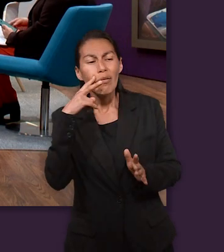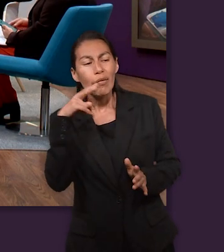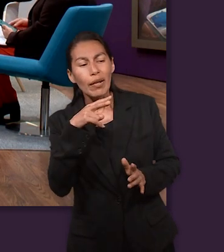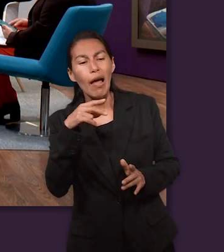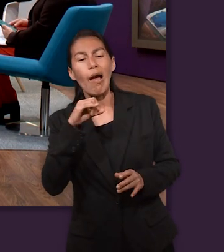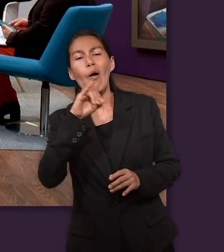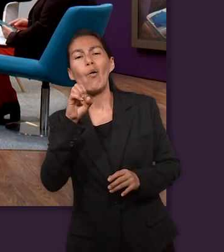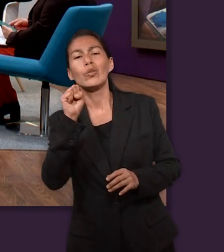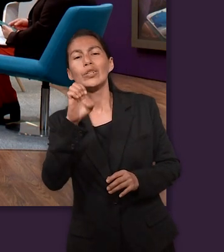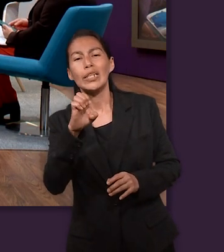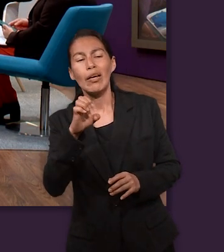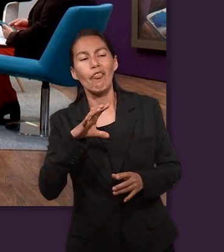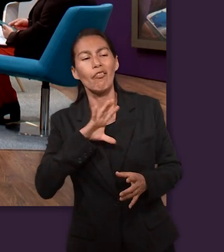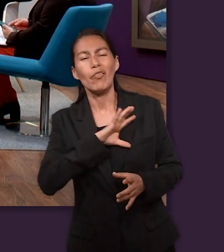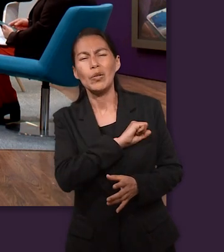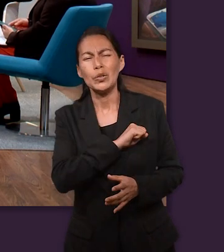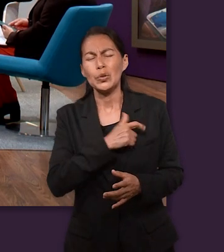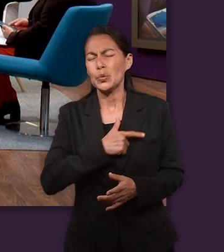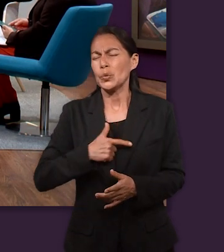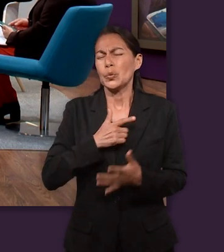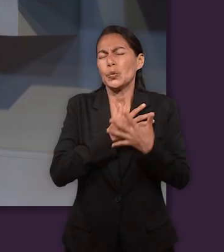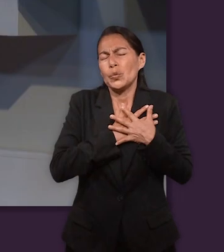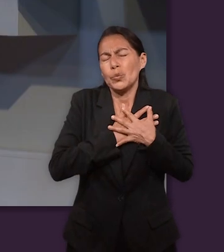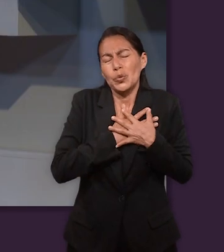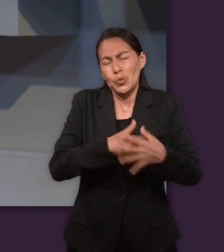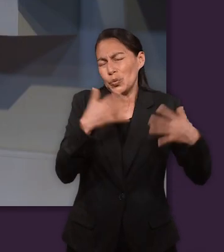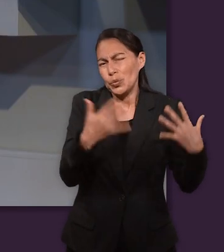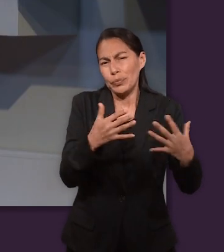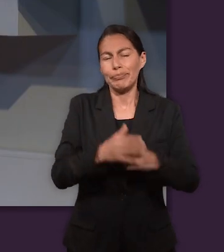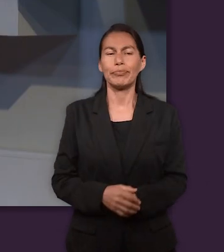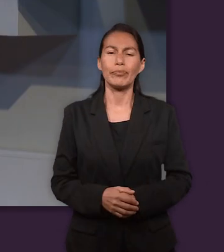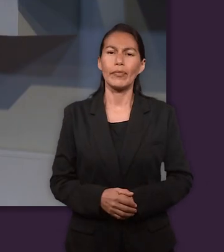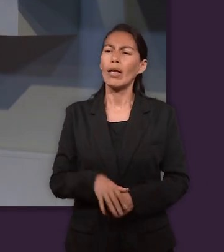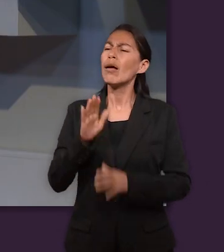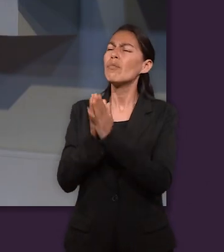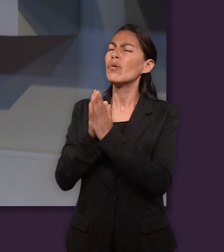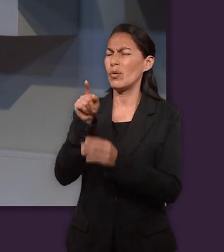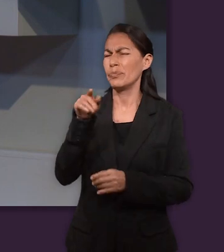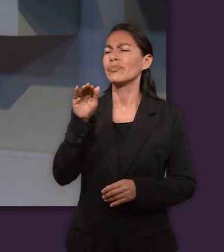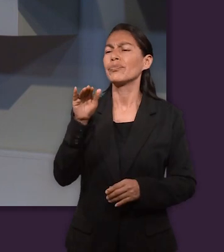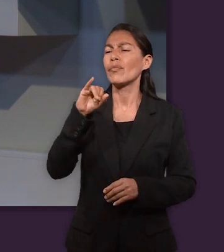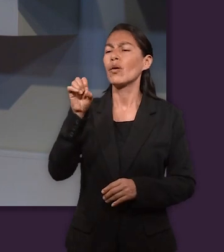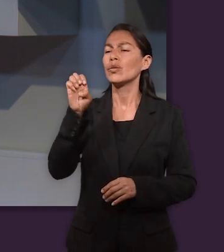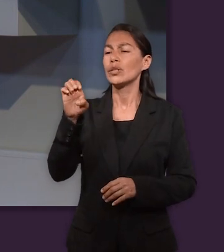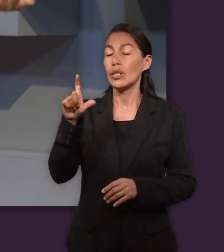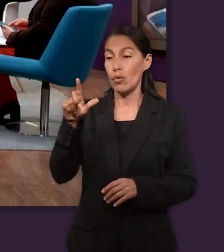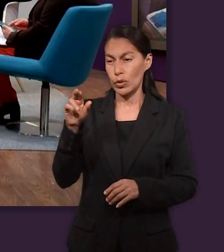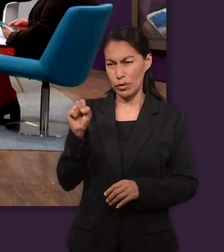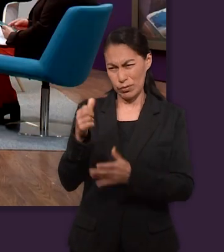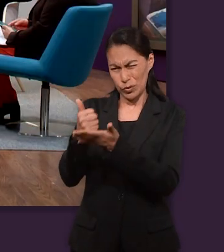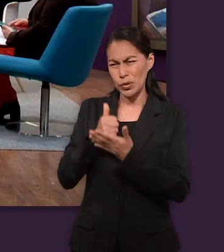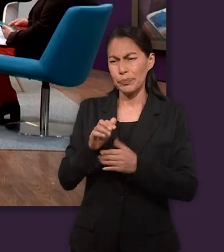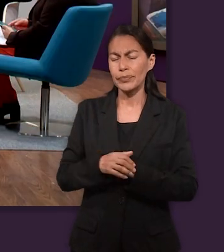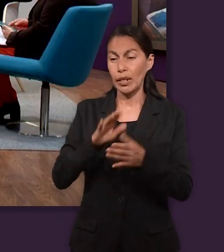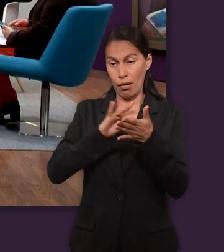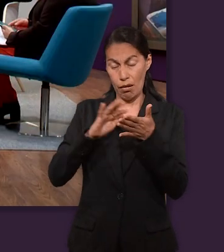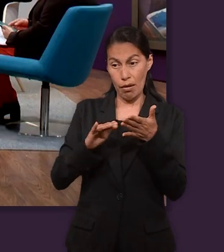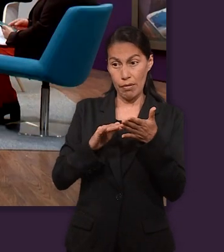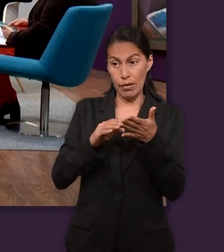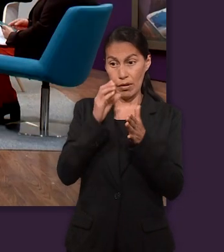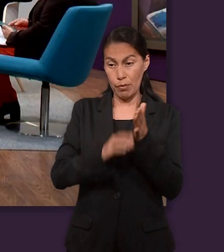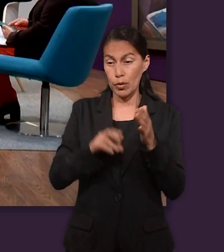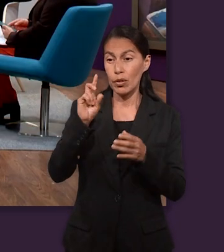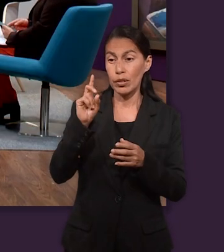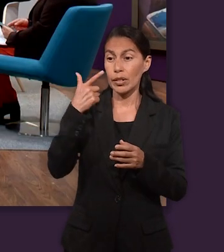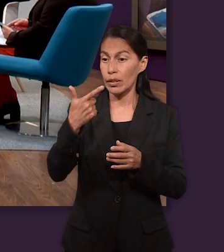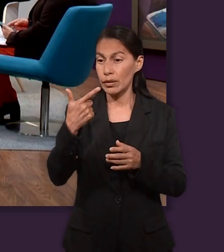sí, sí, sí. O sea, Jacob dejaba bien en claro que José era su hijo favorito. Vemos, no sé si me ayudas, José Luis.